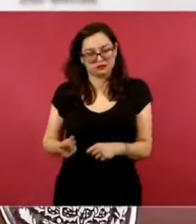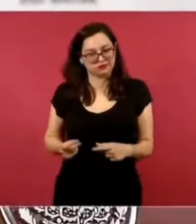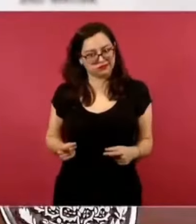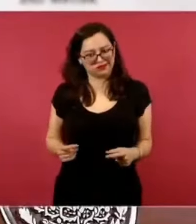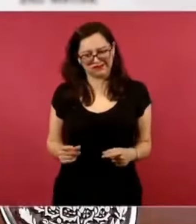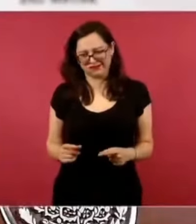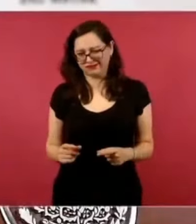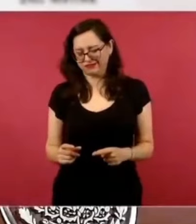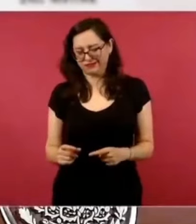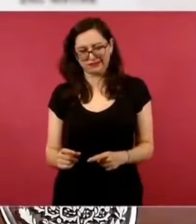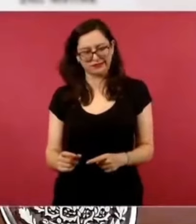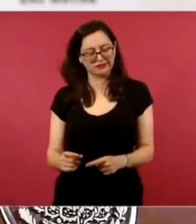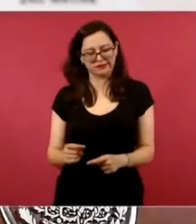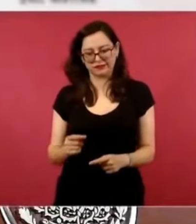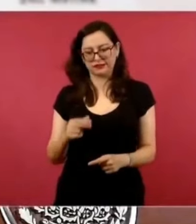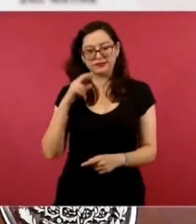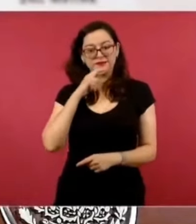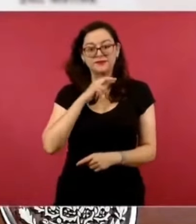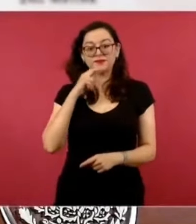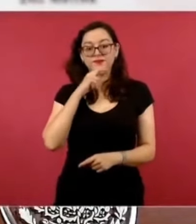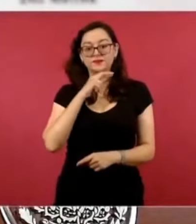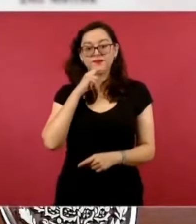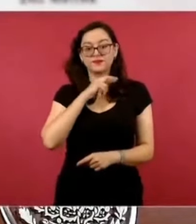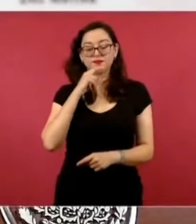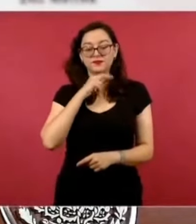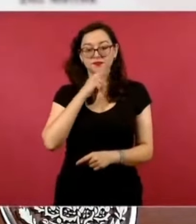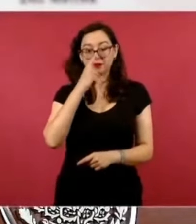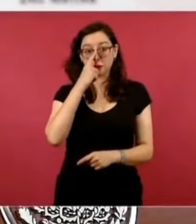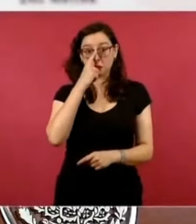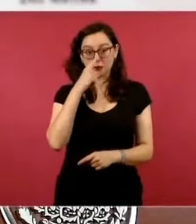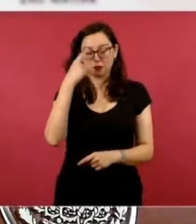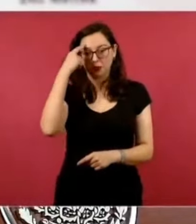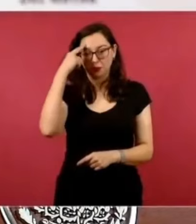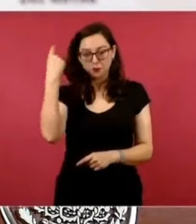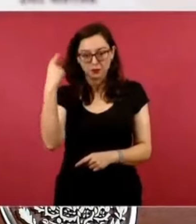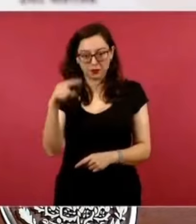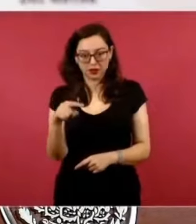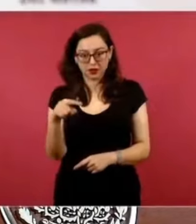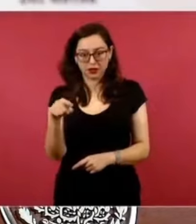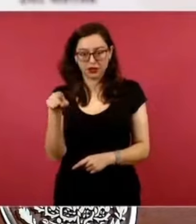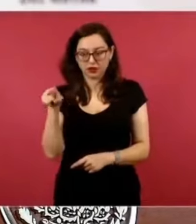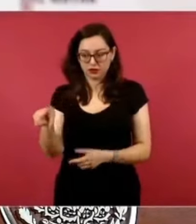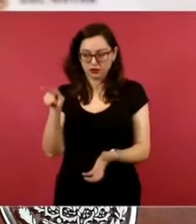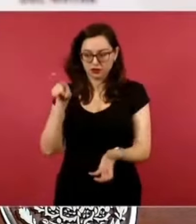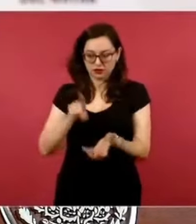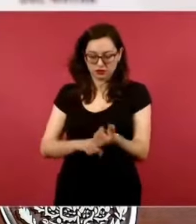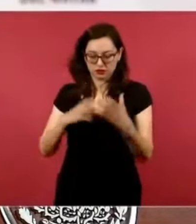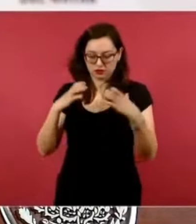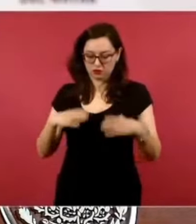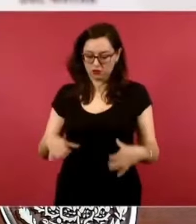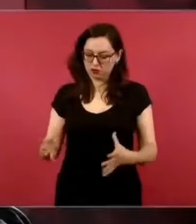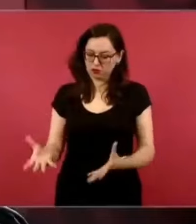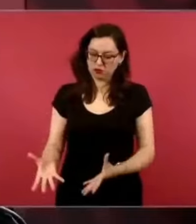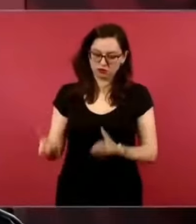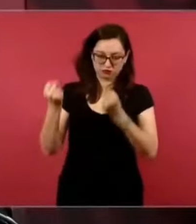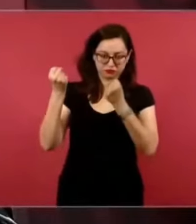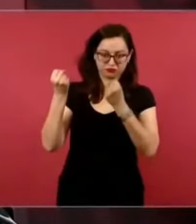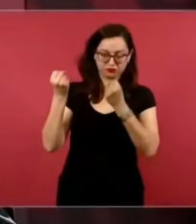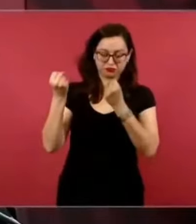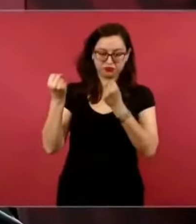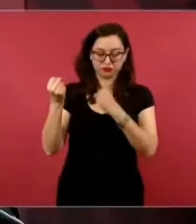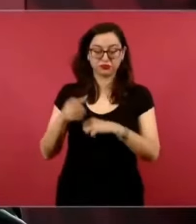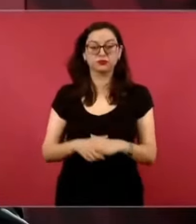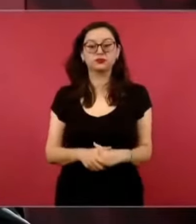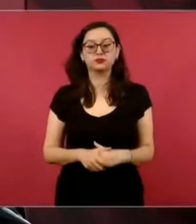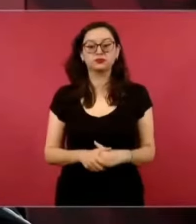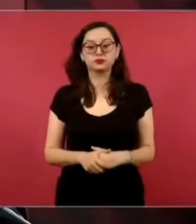avanzar, avanzar para lograr el rescate de los cuerpos.